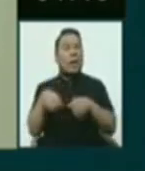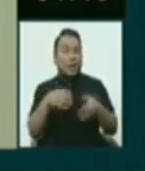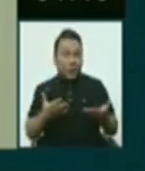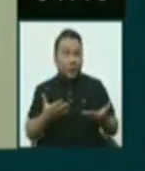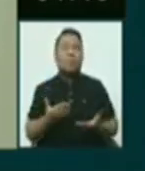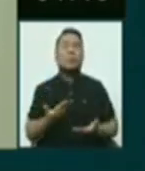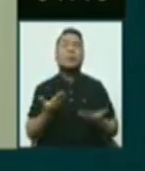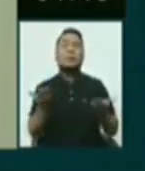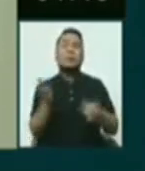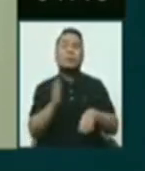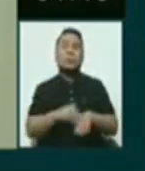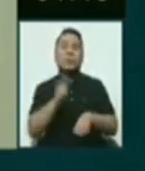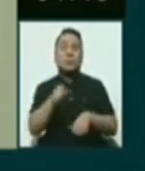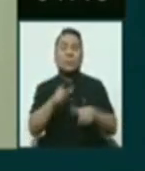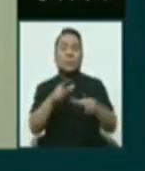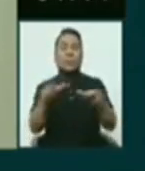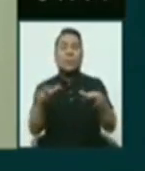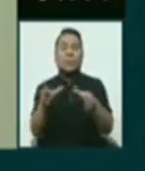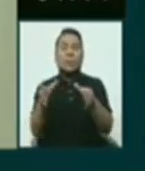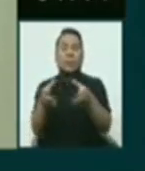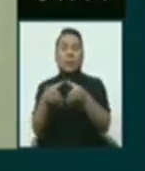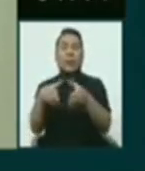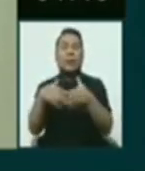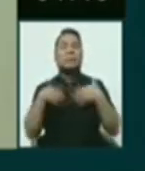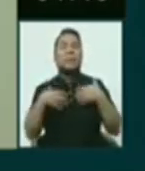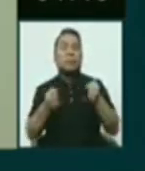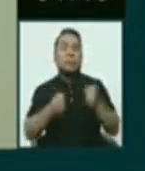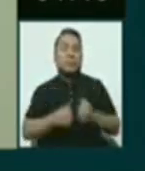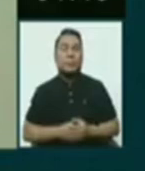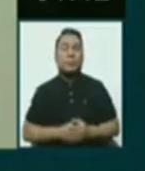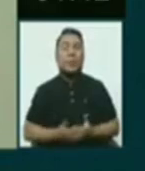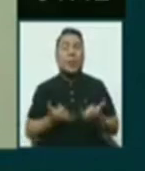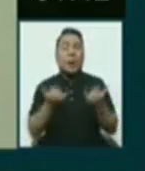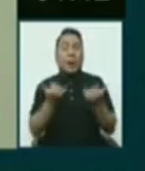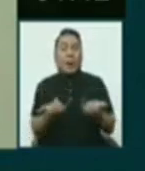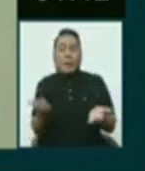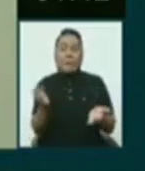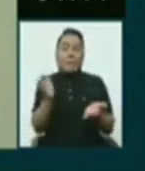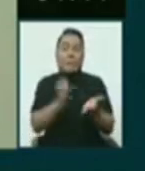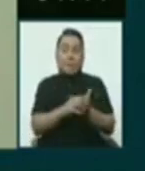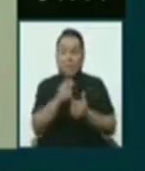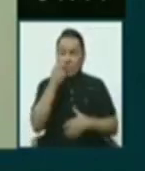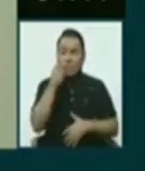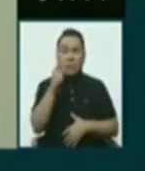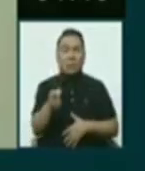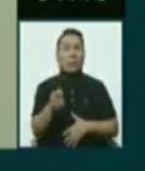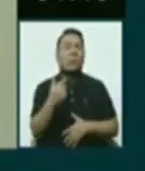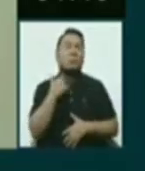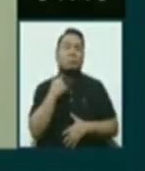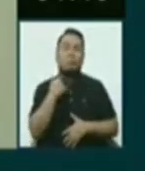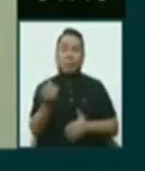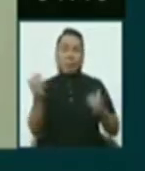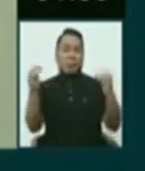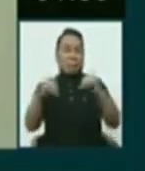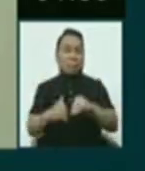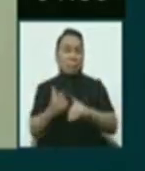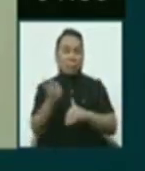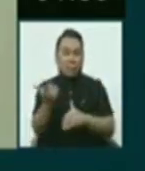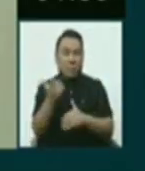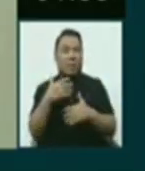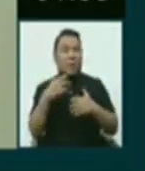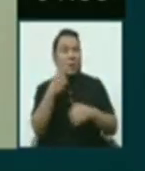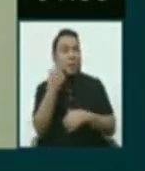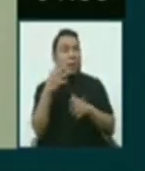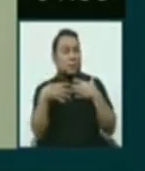propuesta es sobre el sector salud. Ahora más que nada se ha visto esta deficiencia que hay en el sector